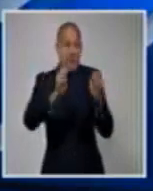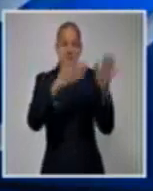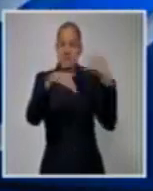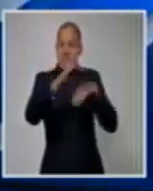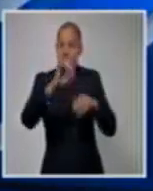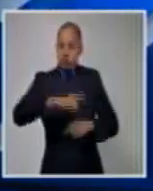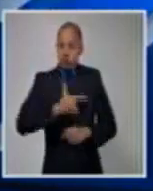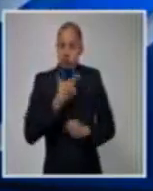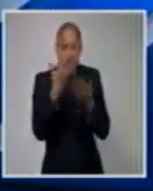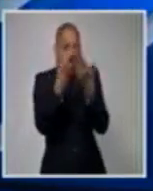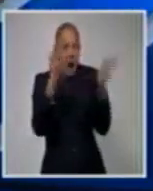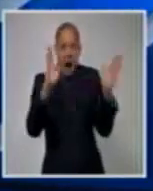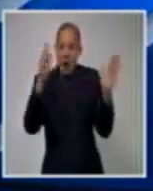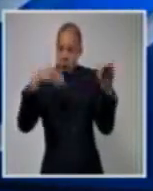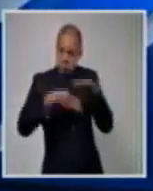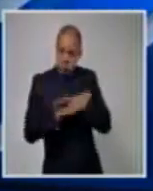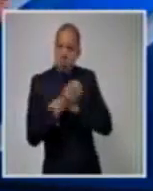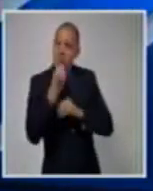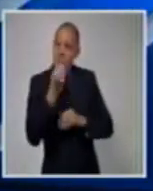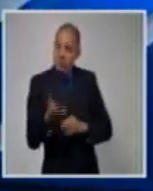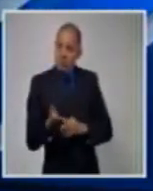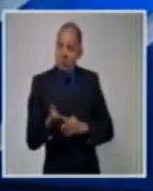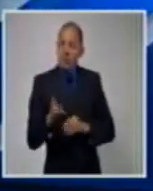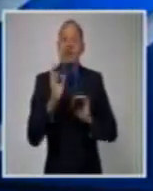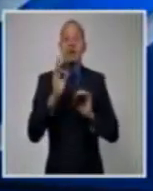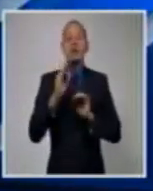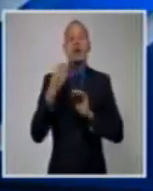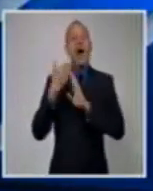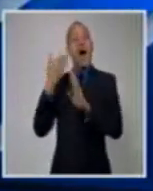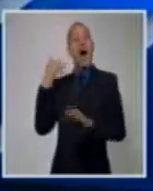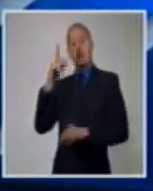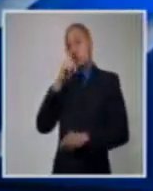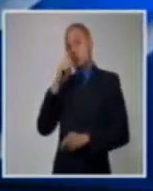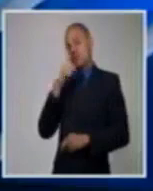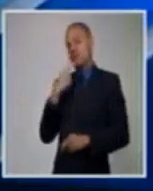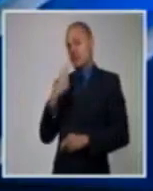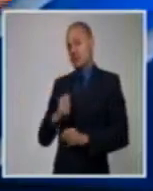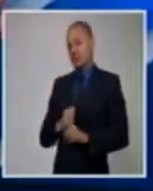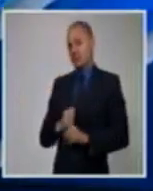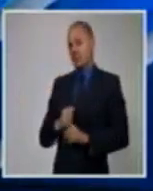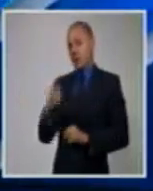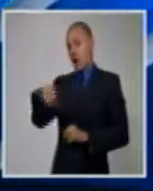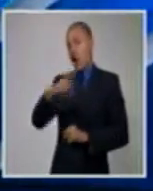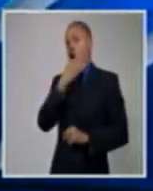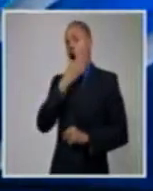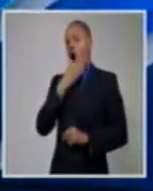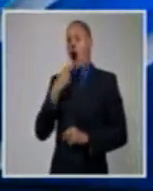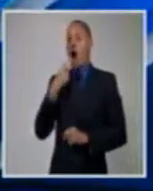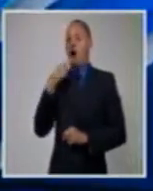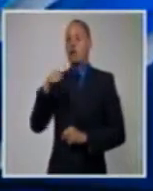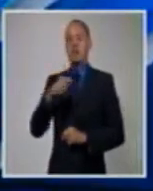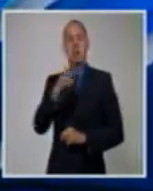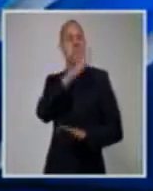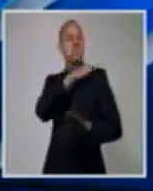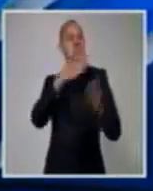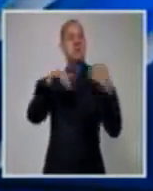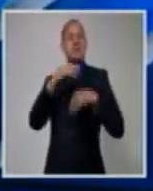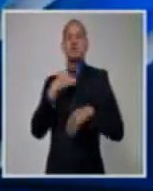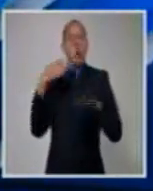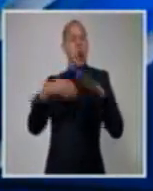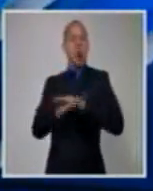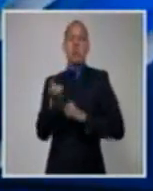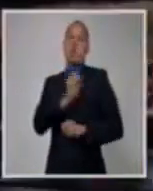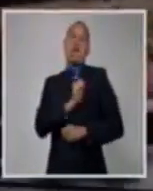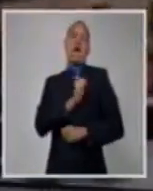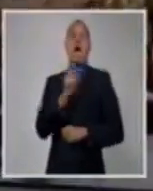de noviembre lo que se criticaba, lo que se decía, era que el ministro no quería recibir a nadie. Y aquí, si podemos rodar las imágenes, Humberto, tú vas a